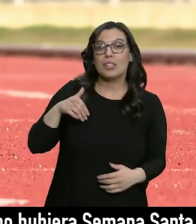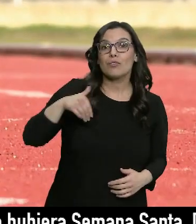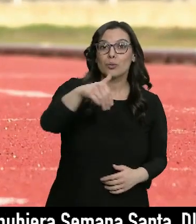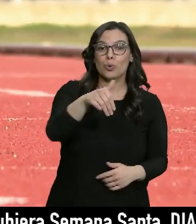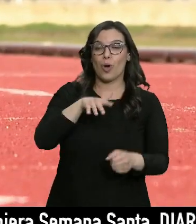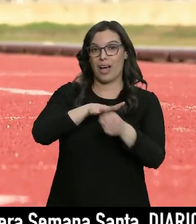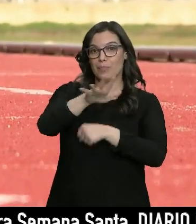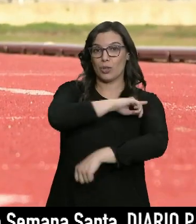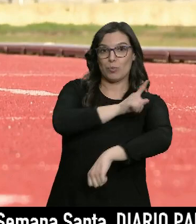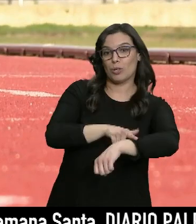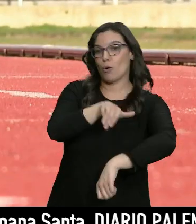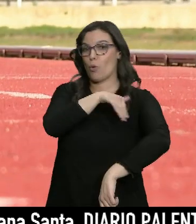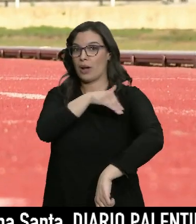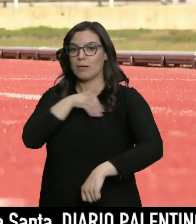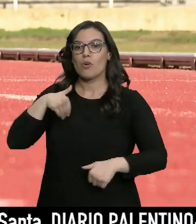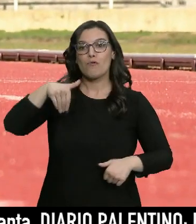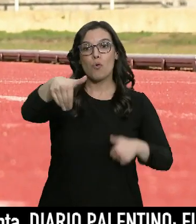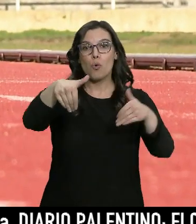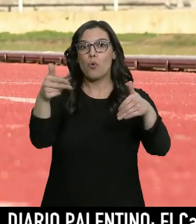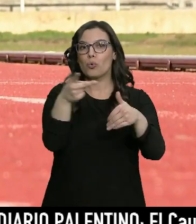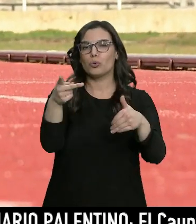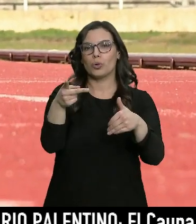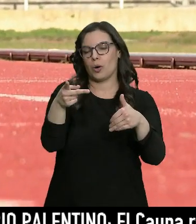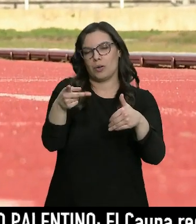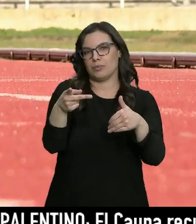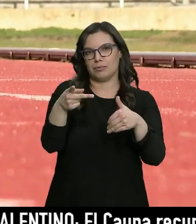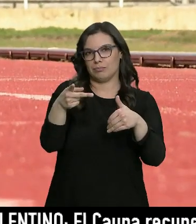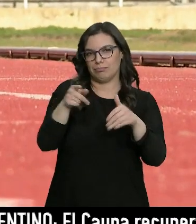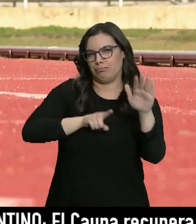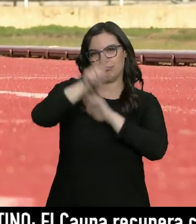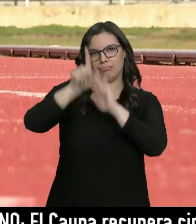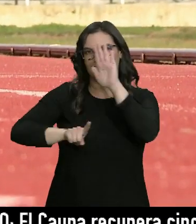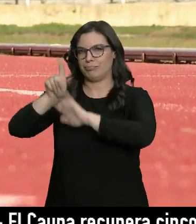deportivo y académico de Mario García Romo es más que prometedor.